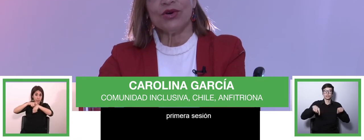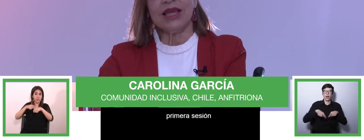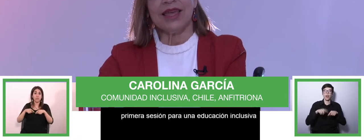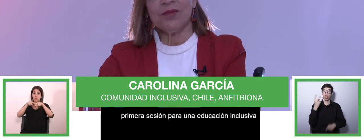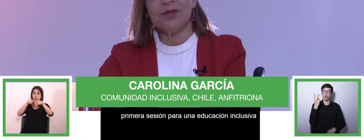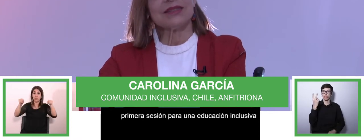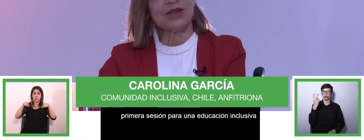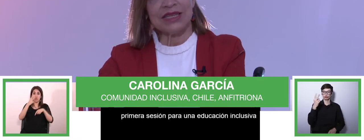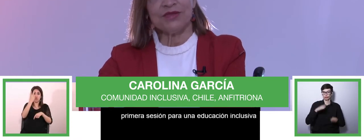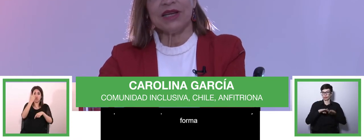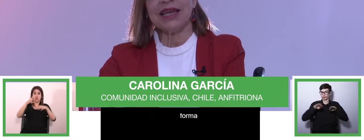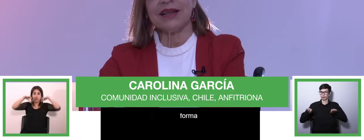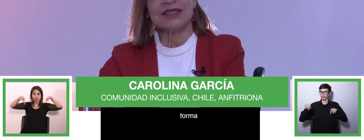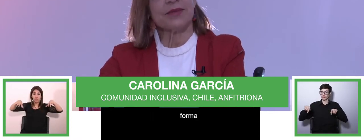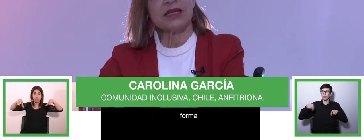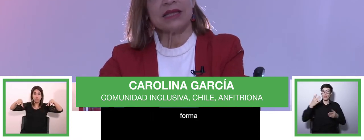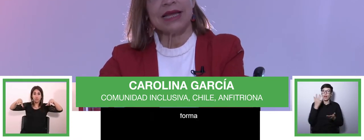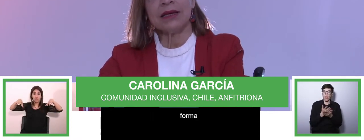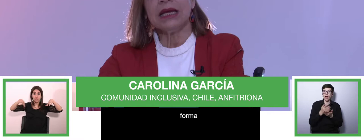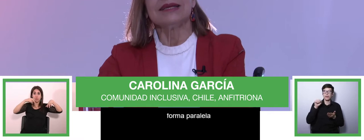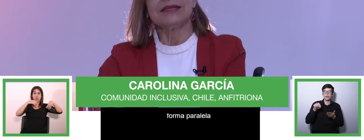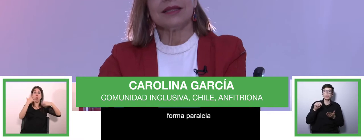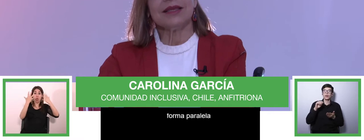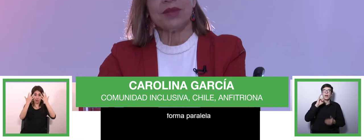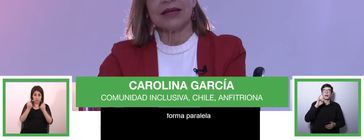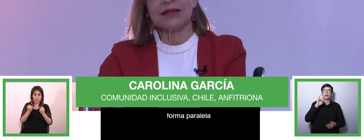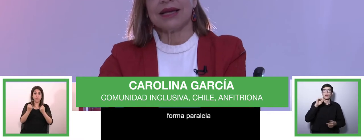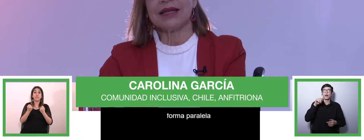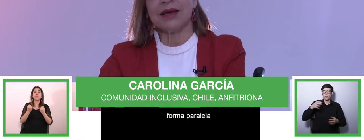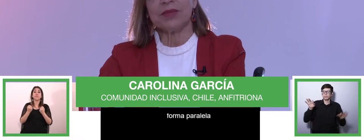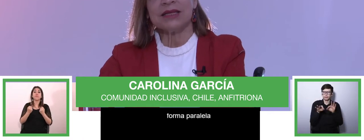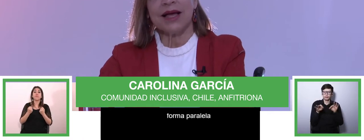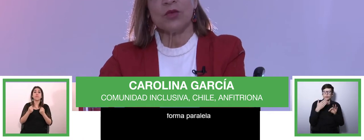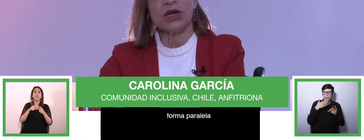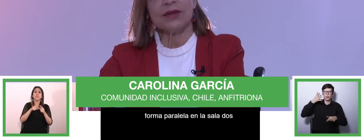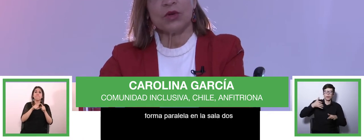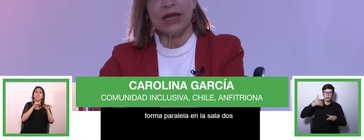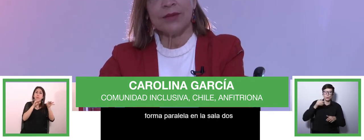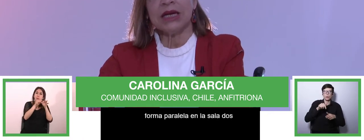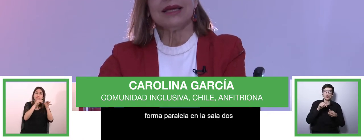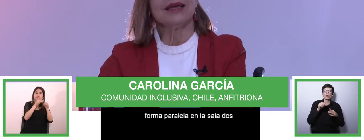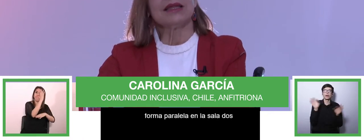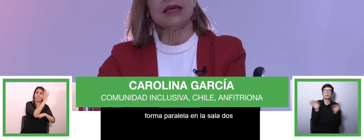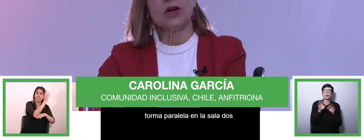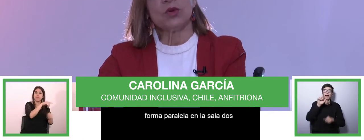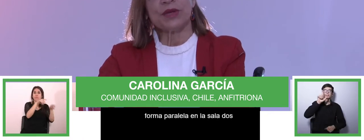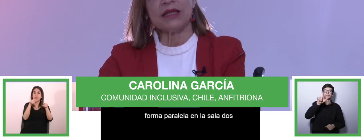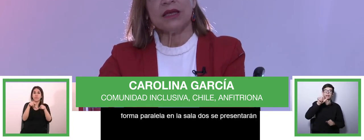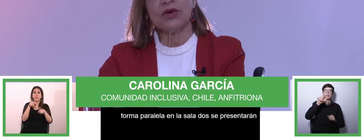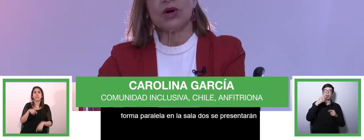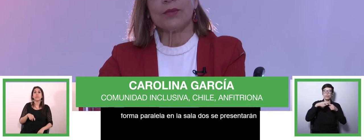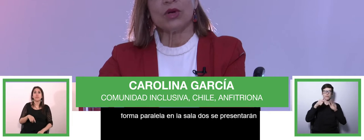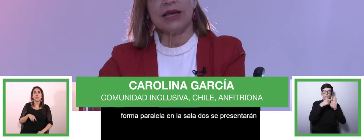foro Impact Transfer, en el que se presentarán siete prácticas que han pasado por este programa que tiene como